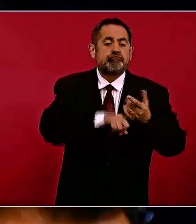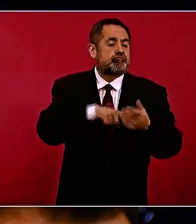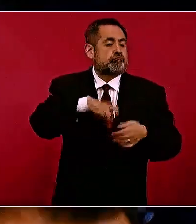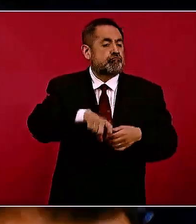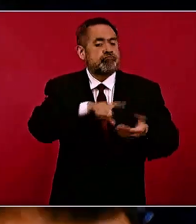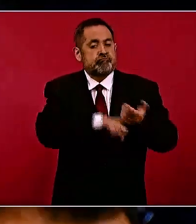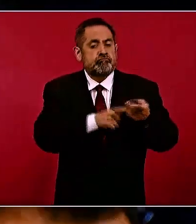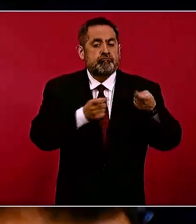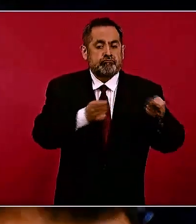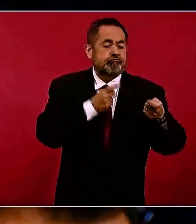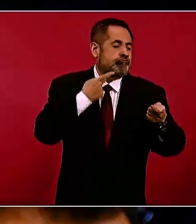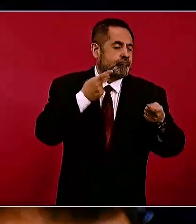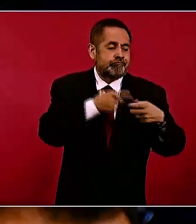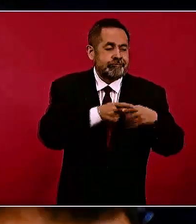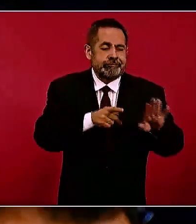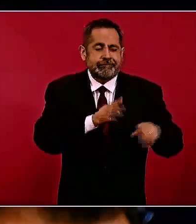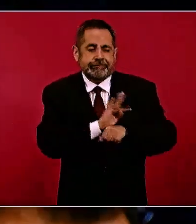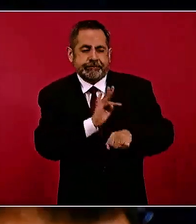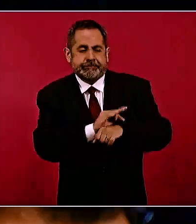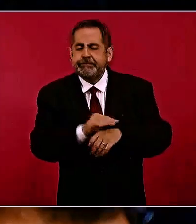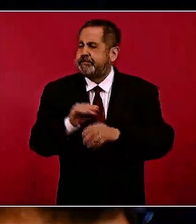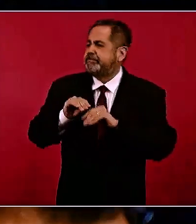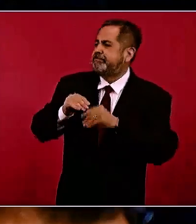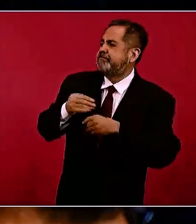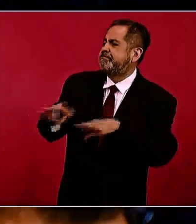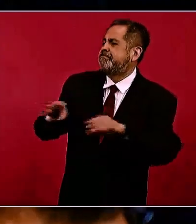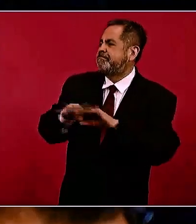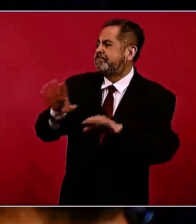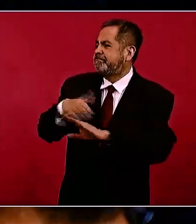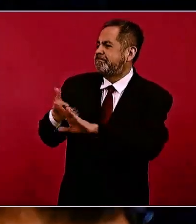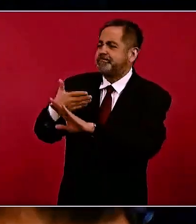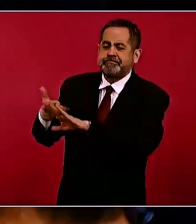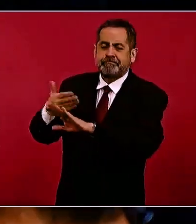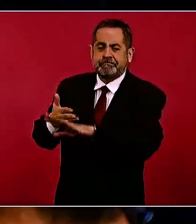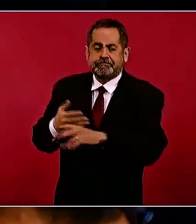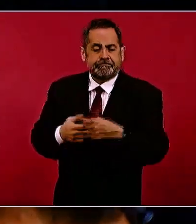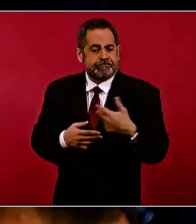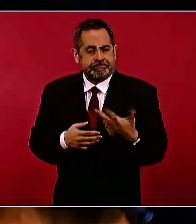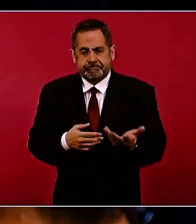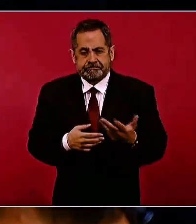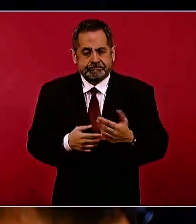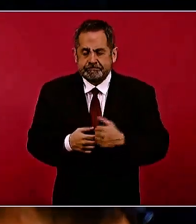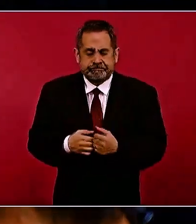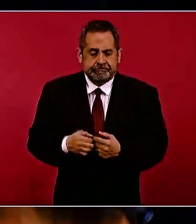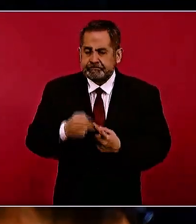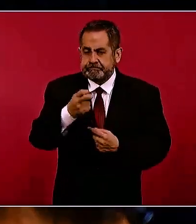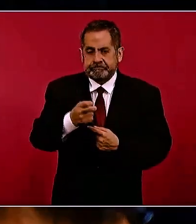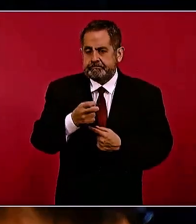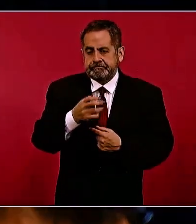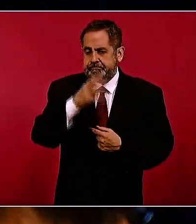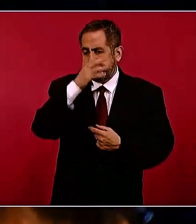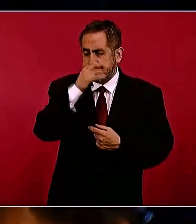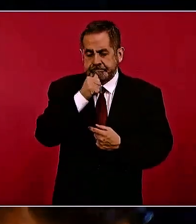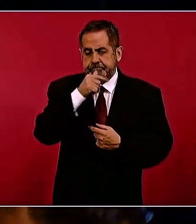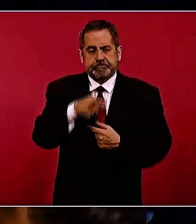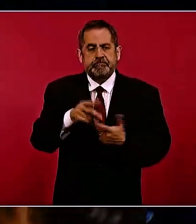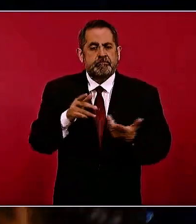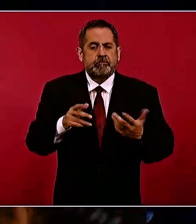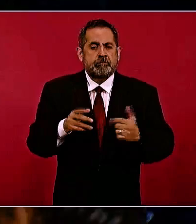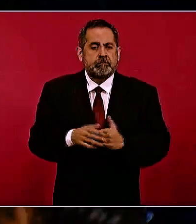pero también de poder político. En ese sentido, presidente, pues no puede existir ningún sector